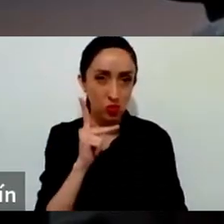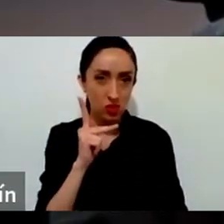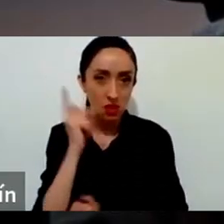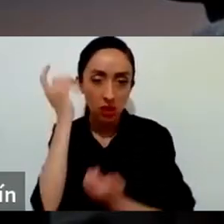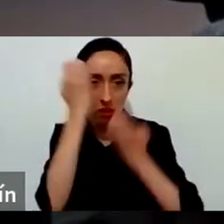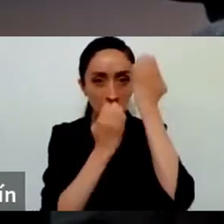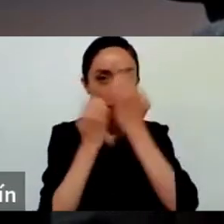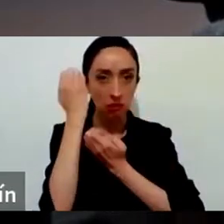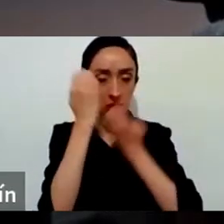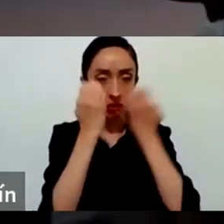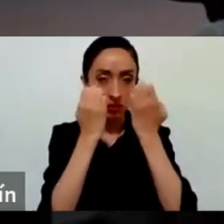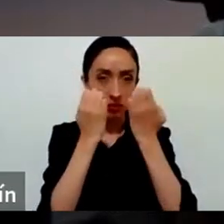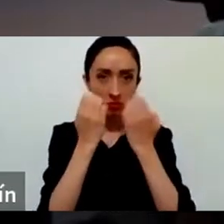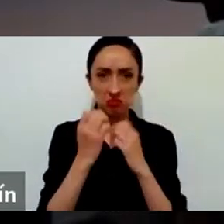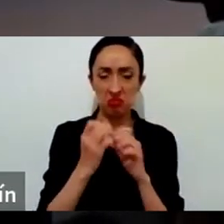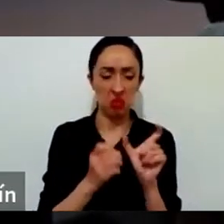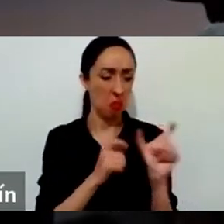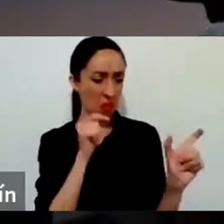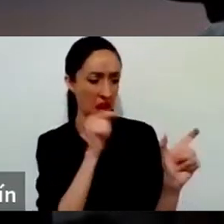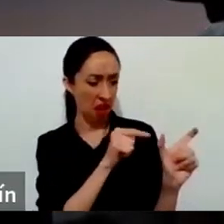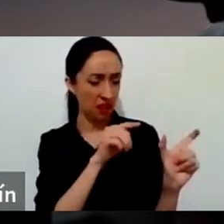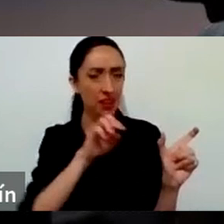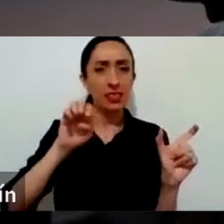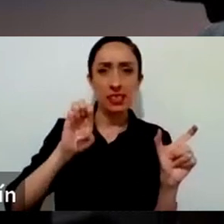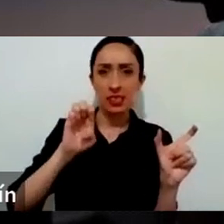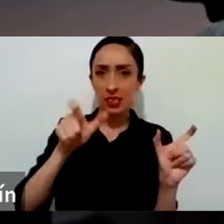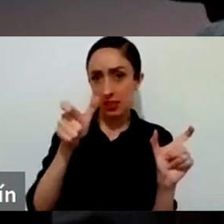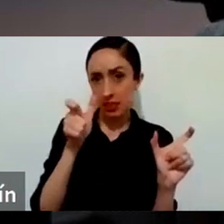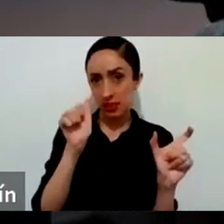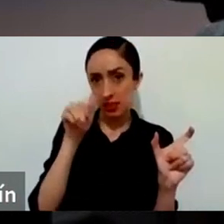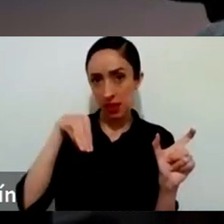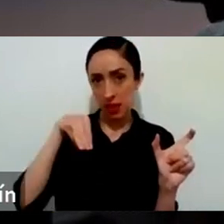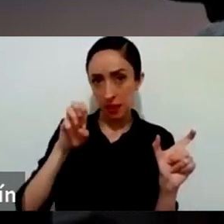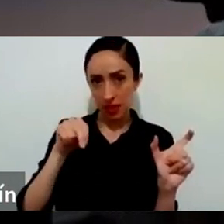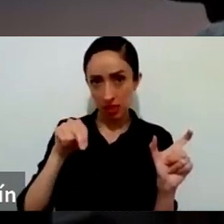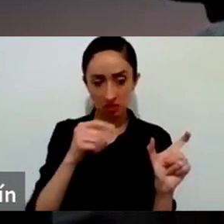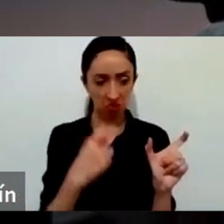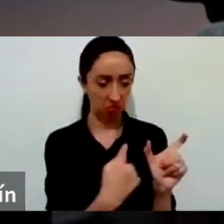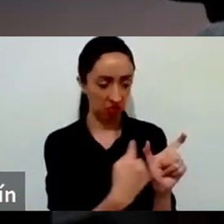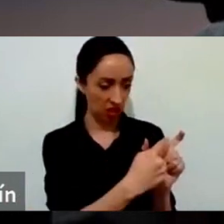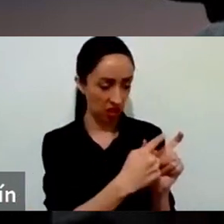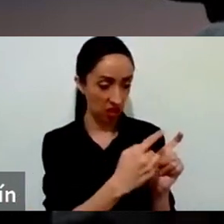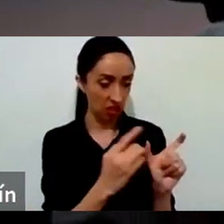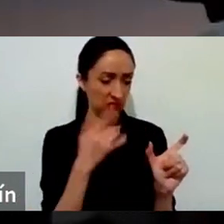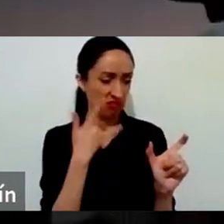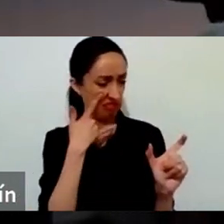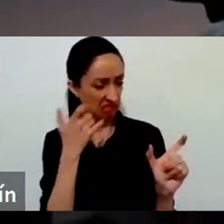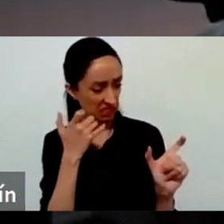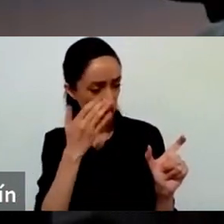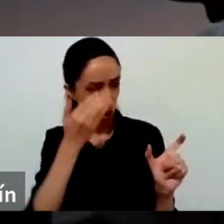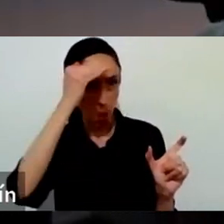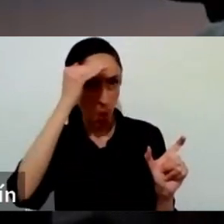usualmente cuando pensamos en un examen estamos pensando en una prueba